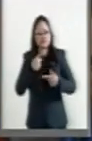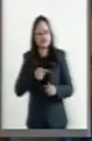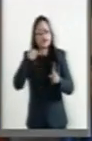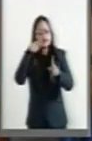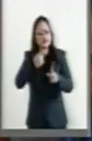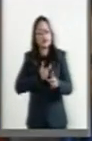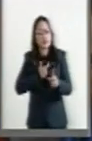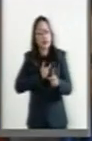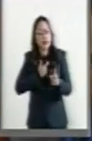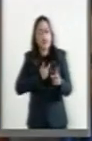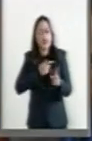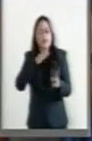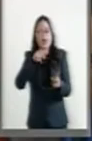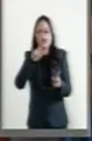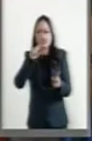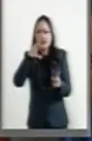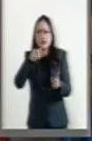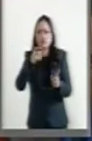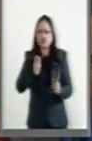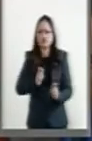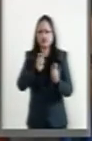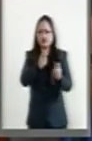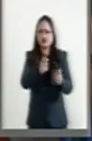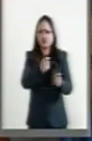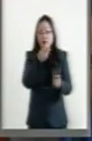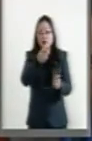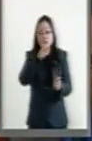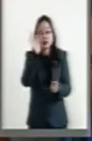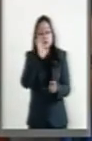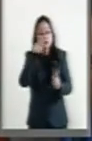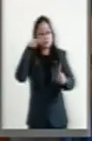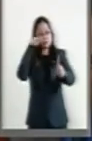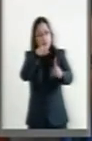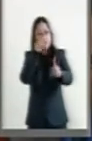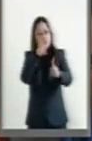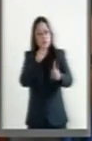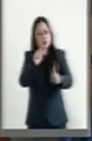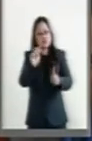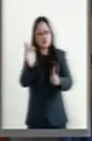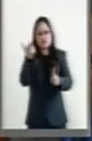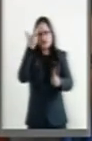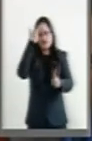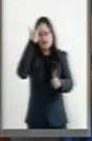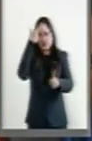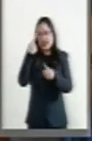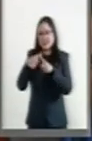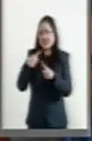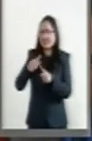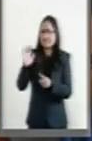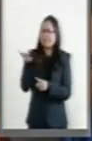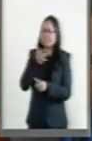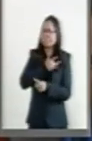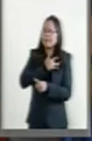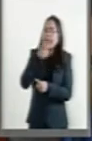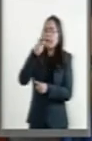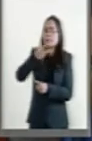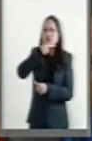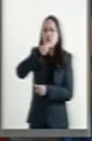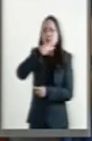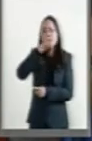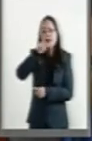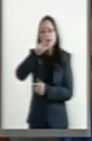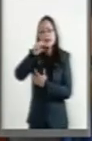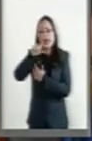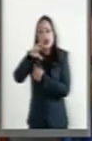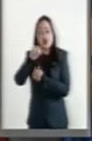Belisario Domínguez, no sé si sigue siendo, recordar a nuestro héroe, a Belisario Domínguez. Recordar